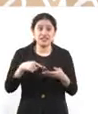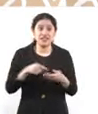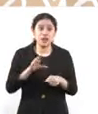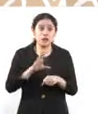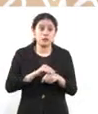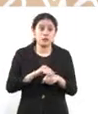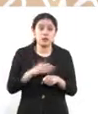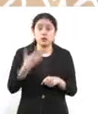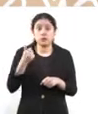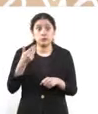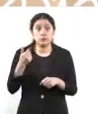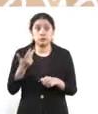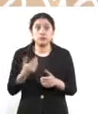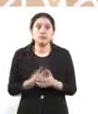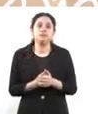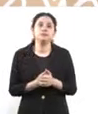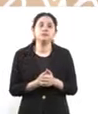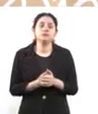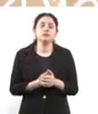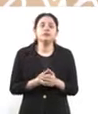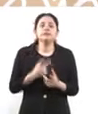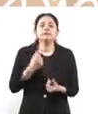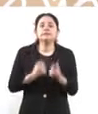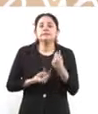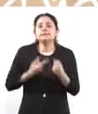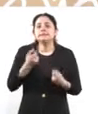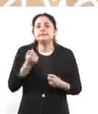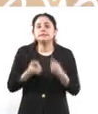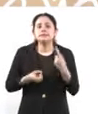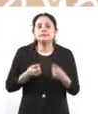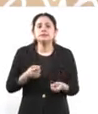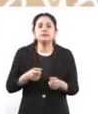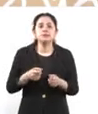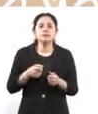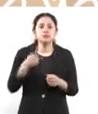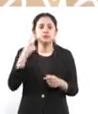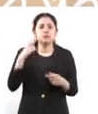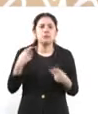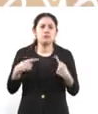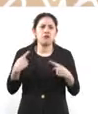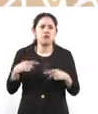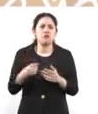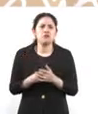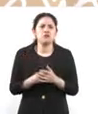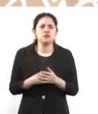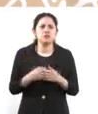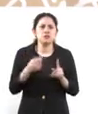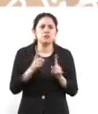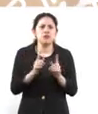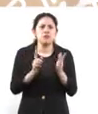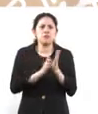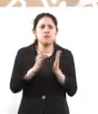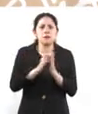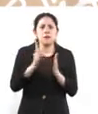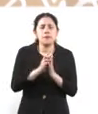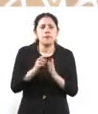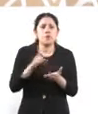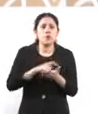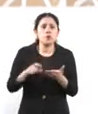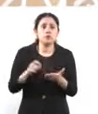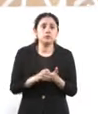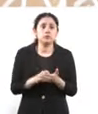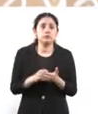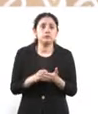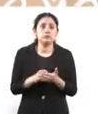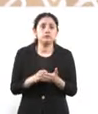Bueno, hay casos en donde una persona de buena fe compra un departamento y resulta que no lo